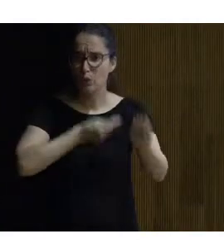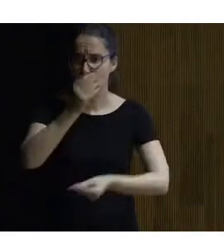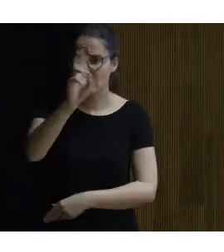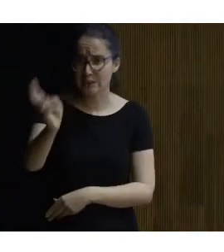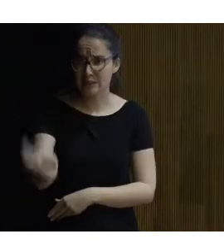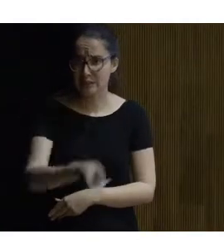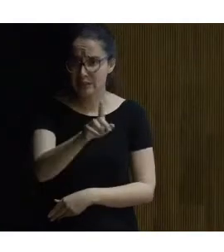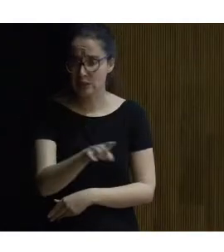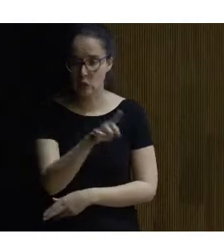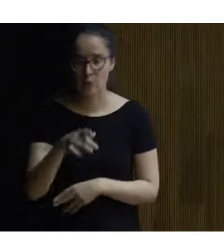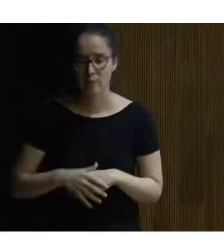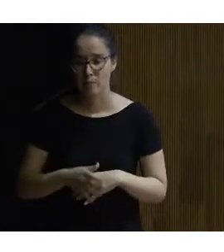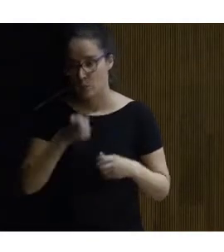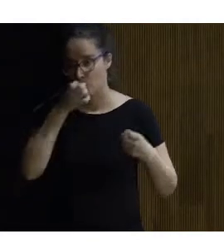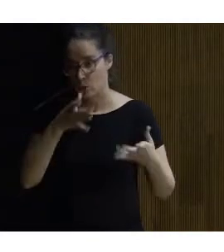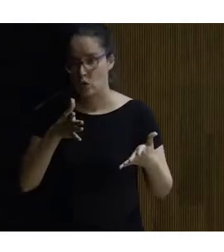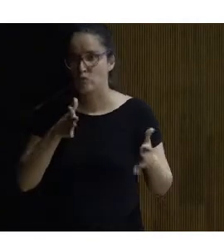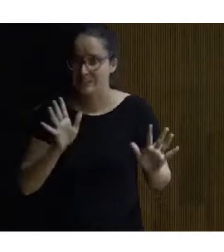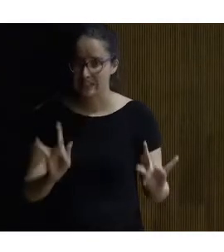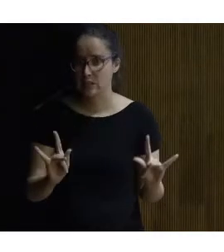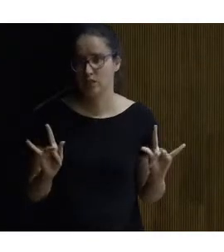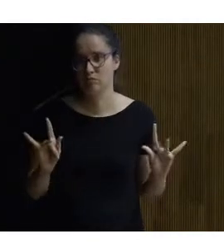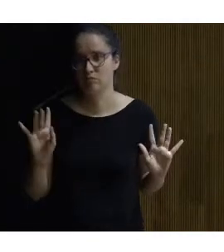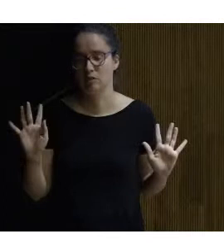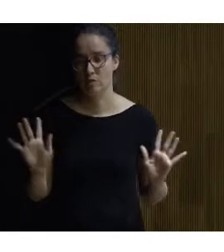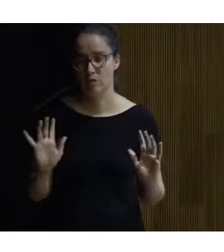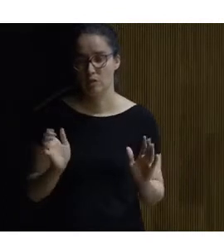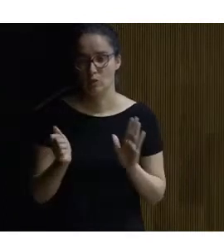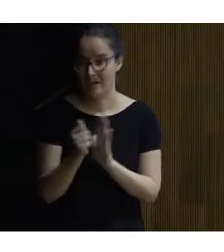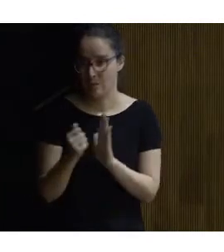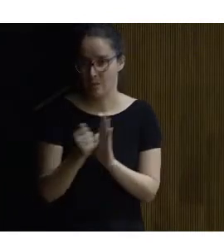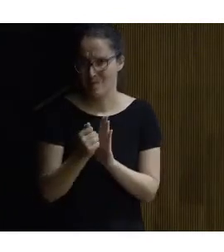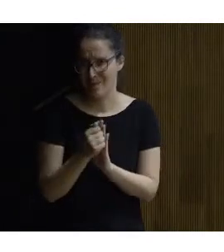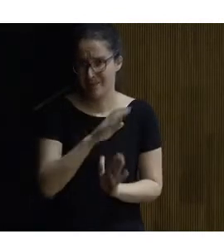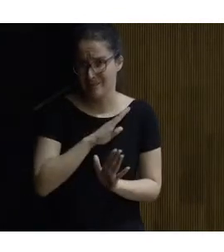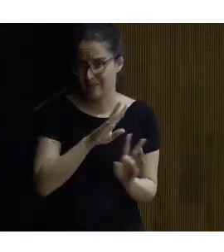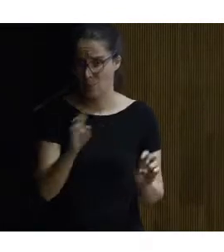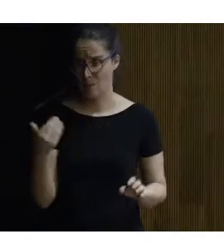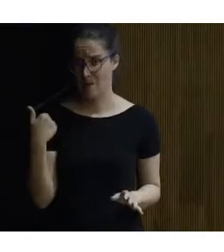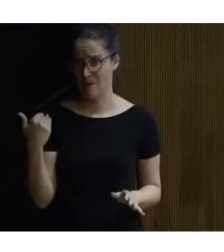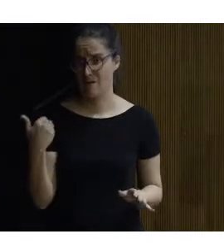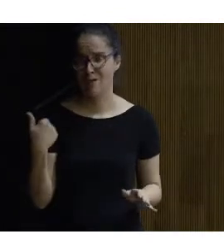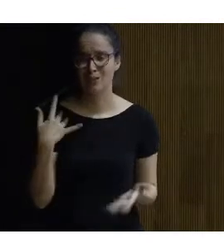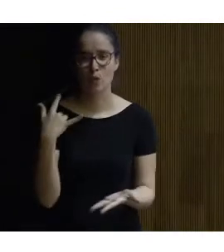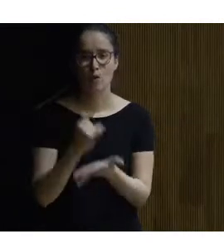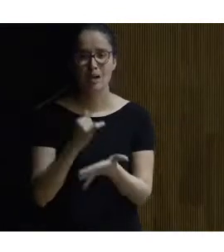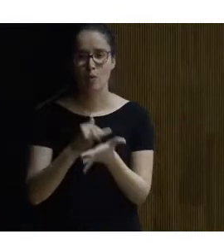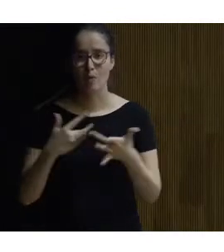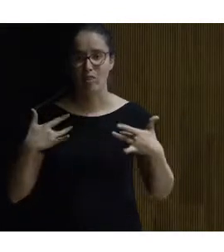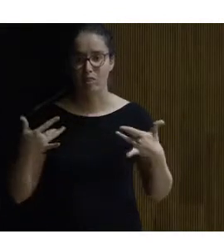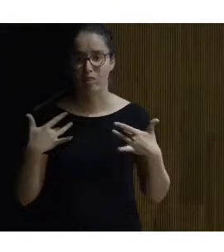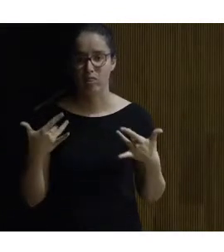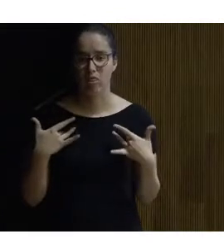etcétera bueno estamos en ello es una una app bastante reciente se hizo una prueba piloto